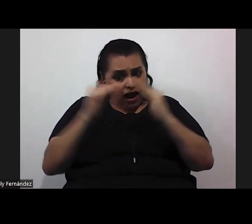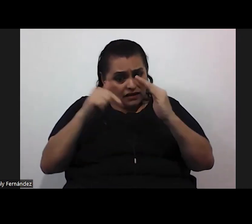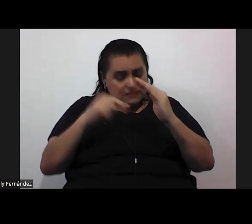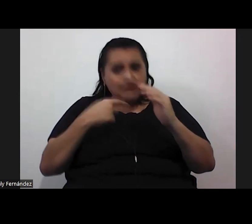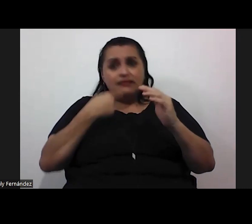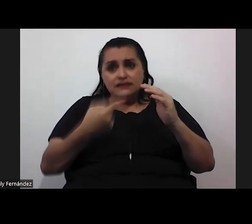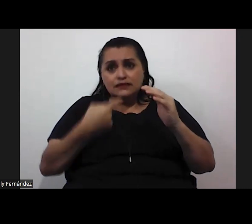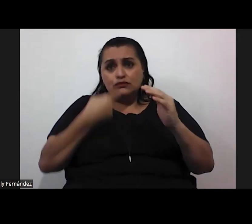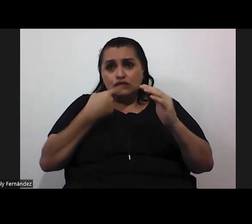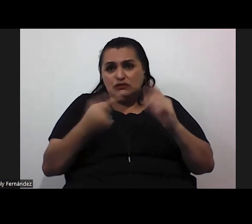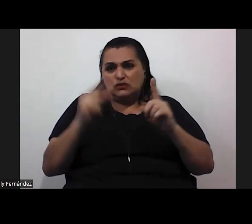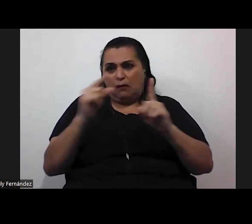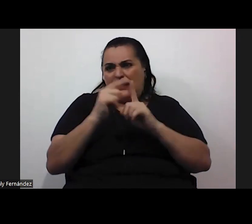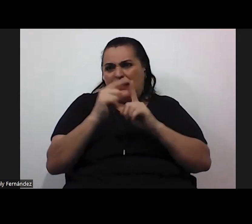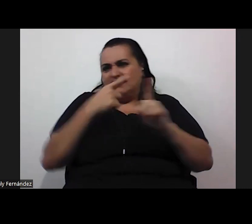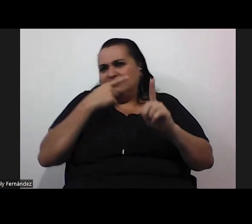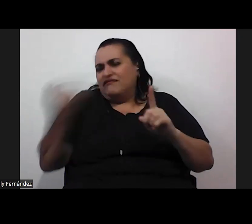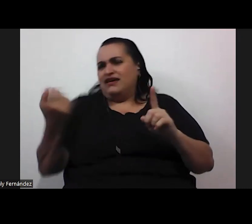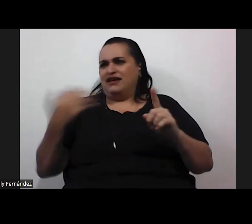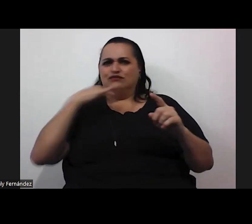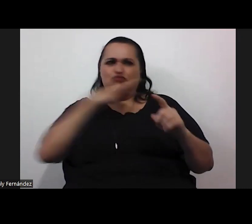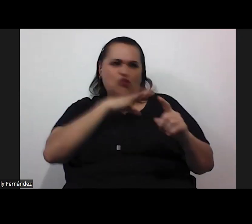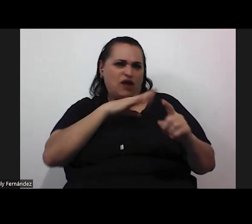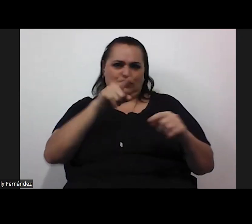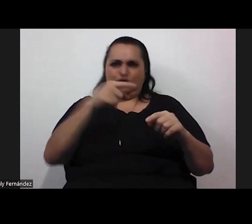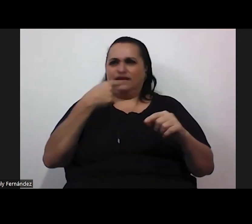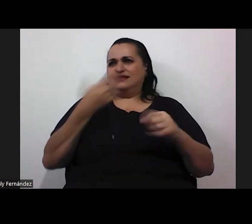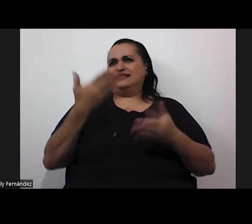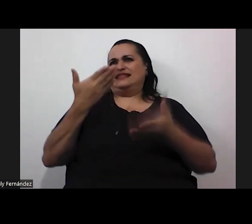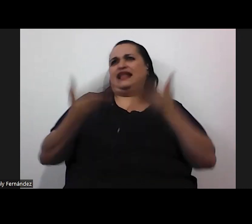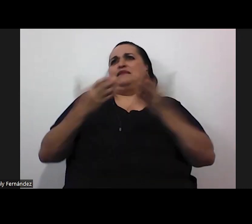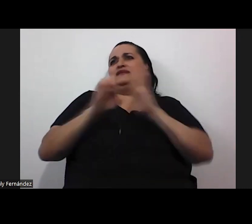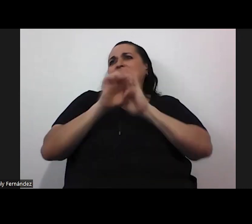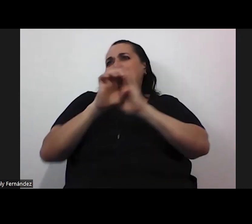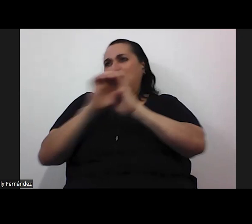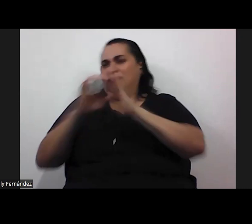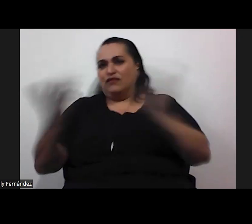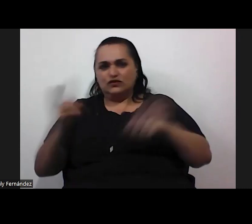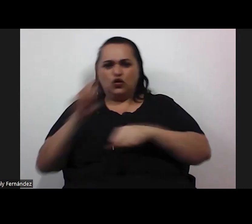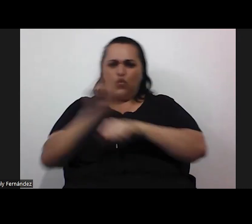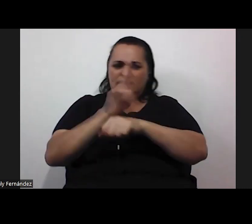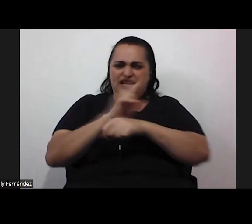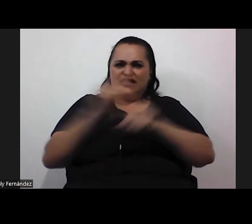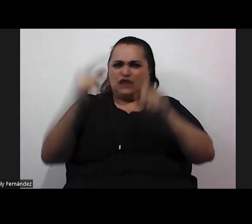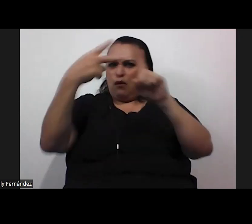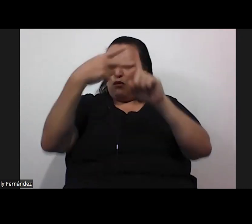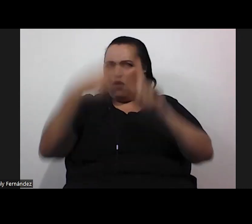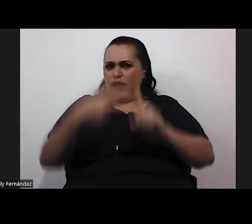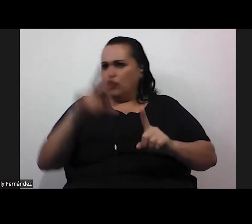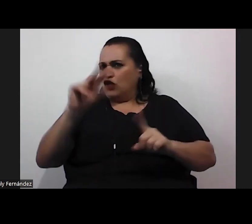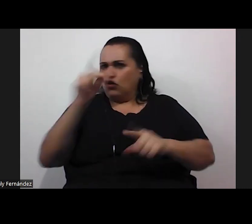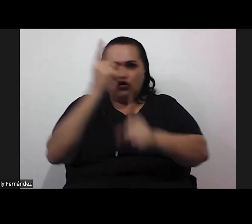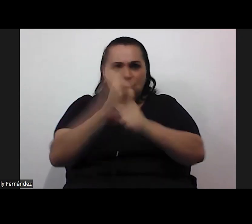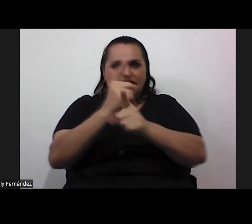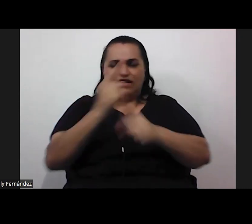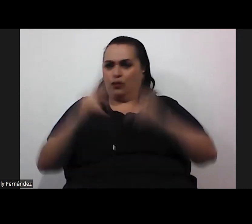estas palabrotas o verdad como las que usted acaba dar algunos ejemplos utilizamos un vocabulario no adecuado para personas